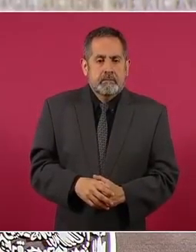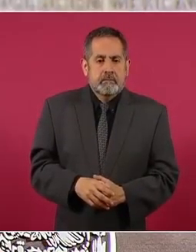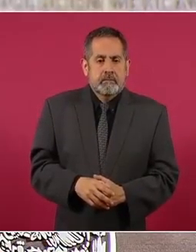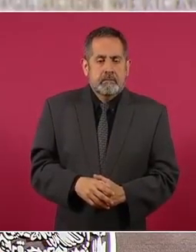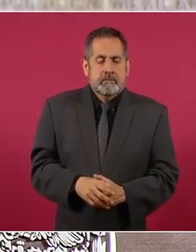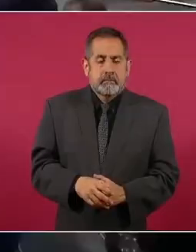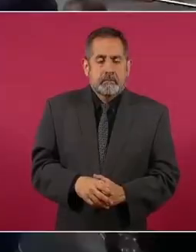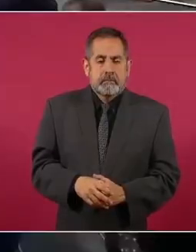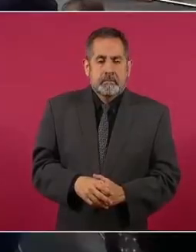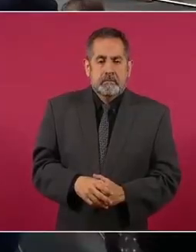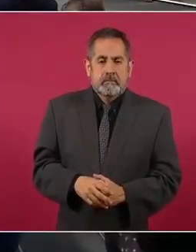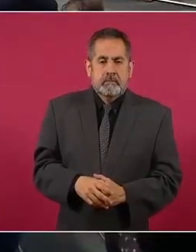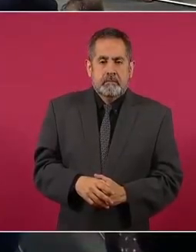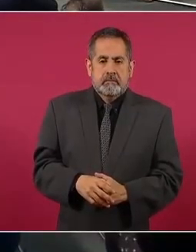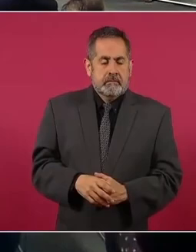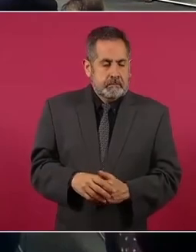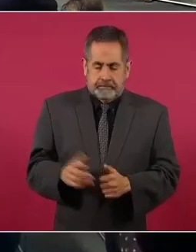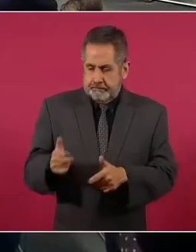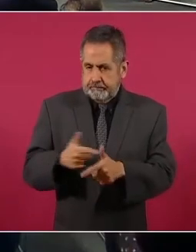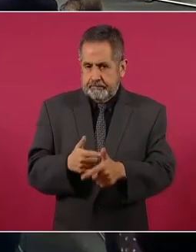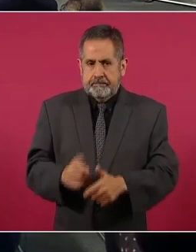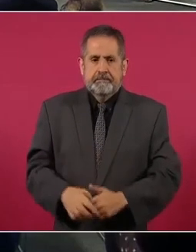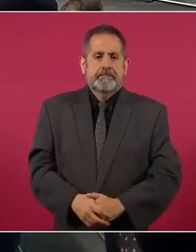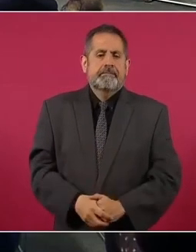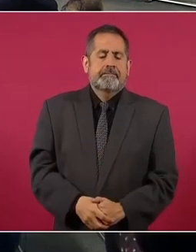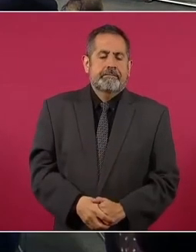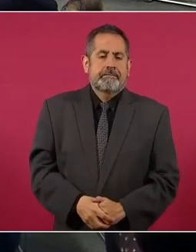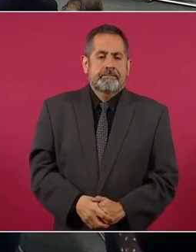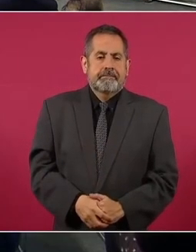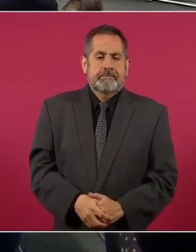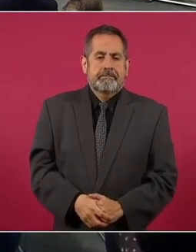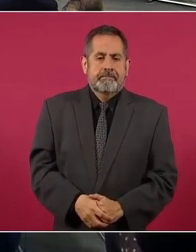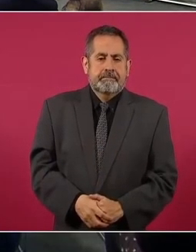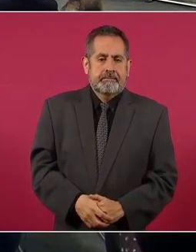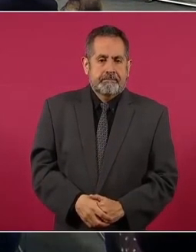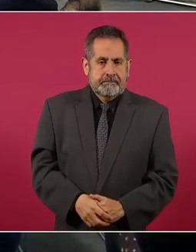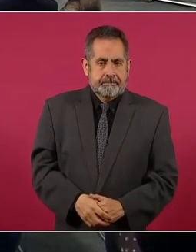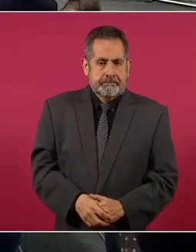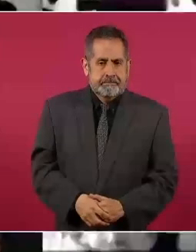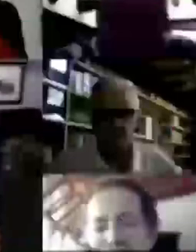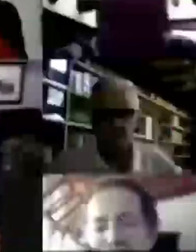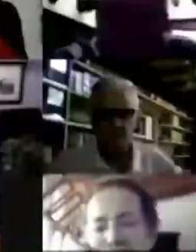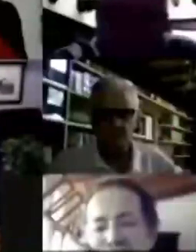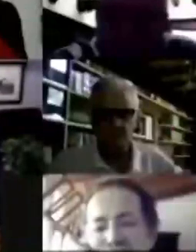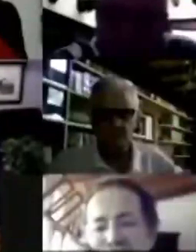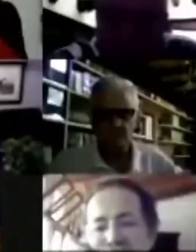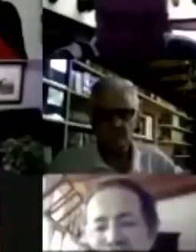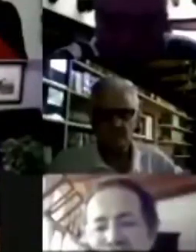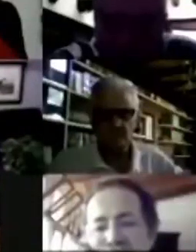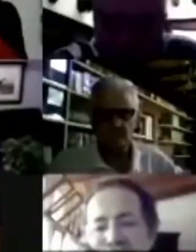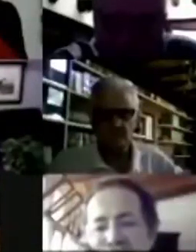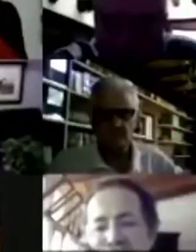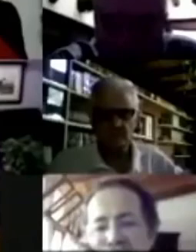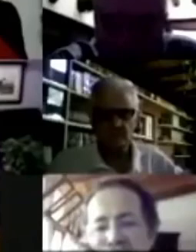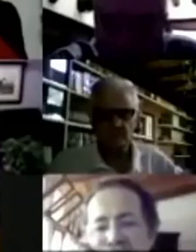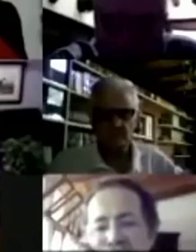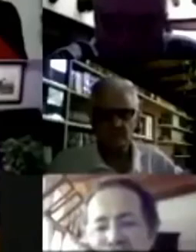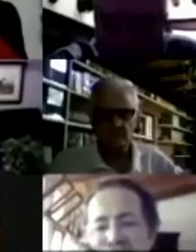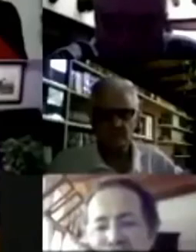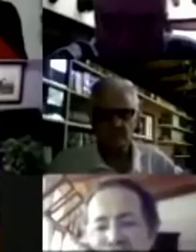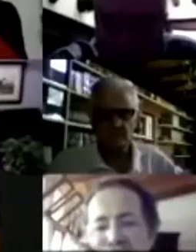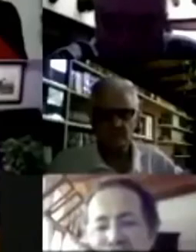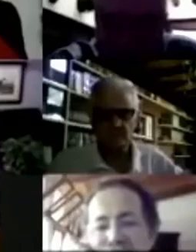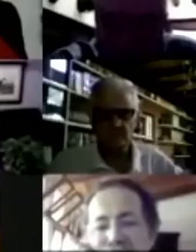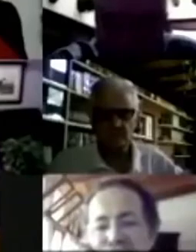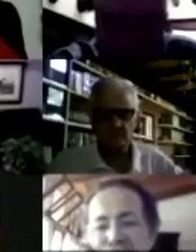entonces, adelante. de que ahora qué es lo que vamos a hacer con los ricos. Bueno, espero